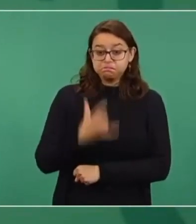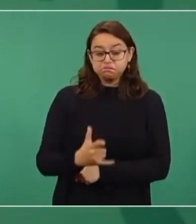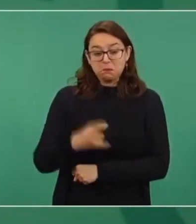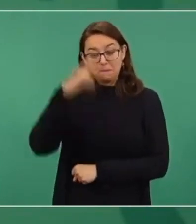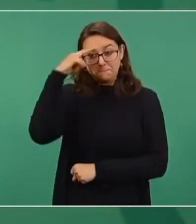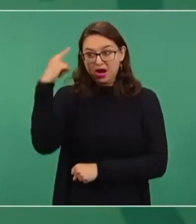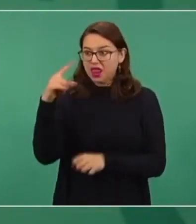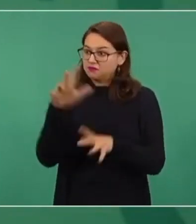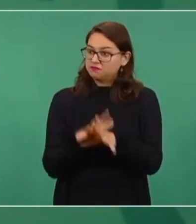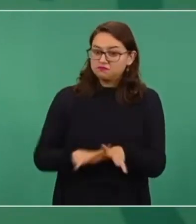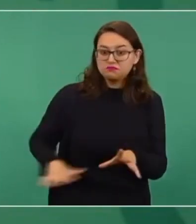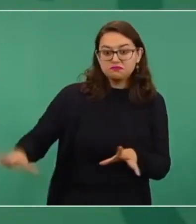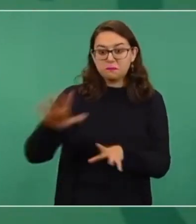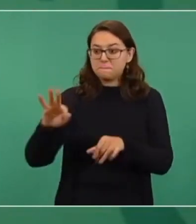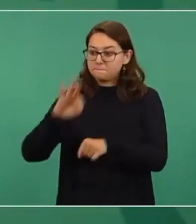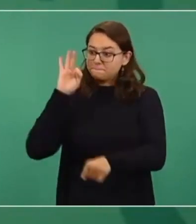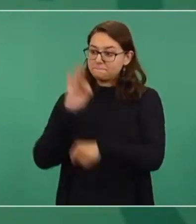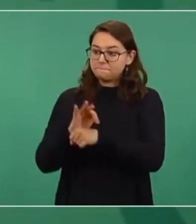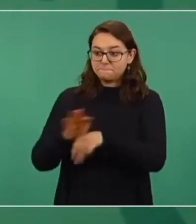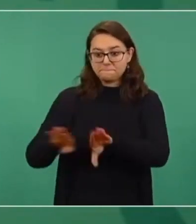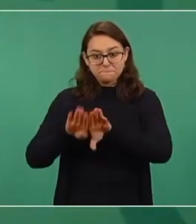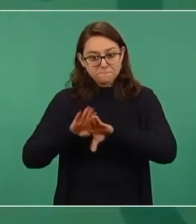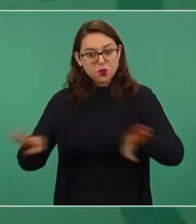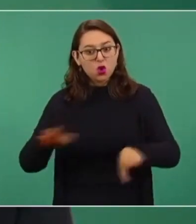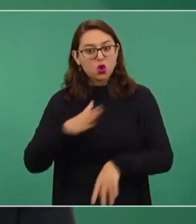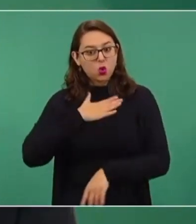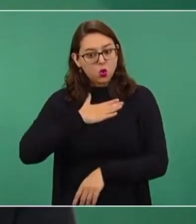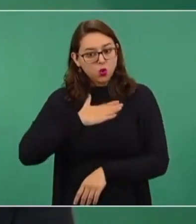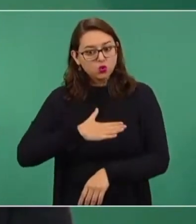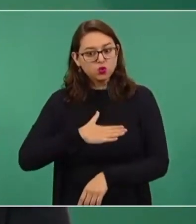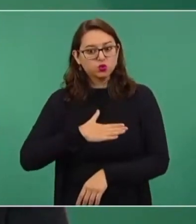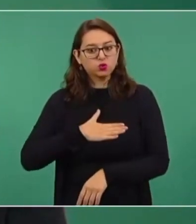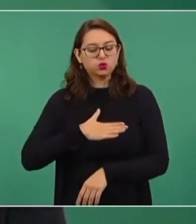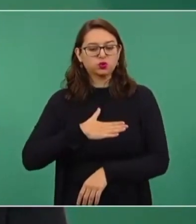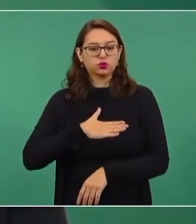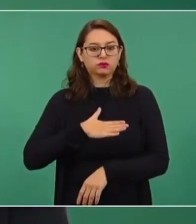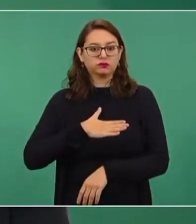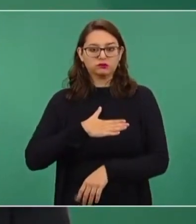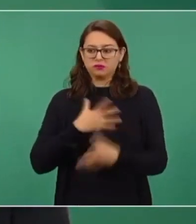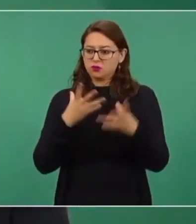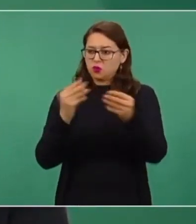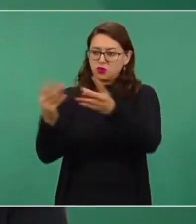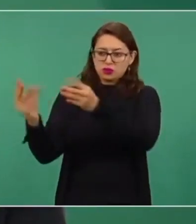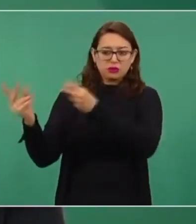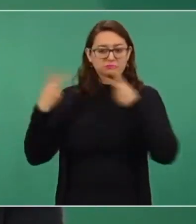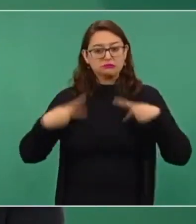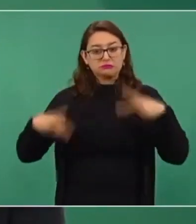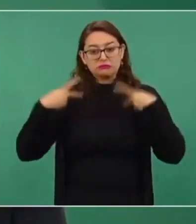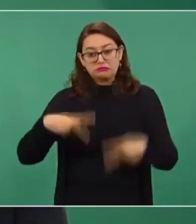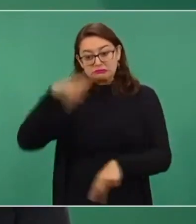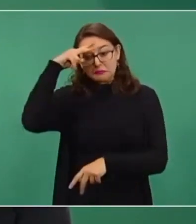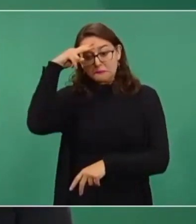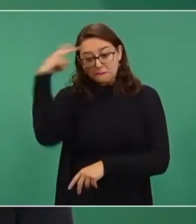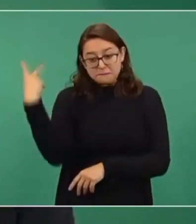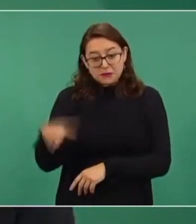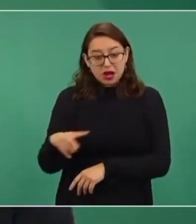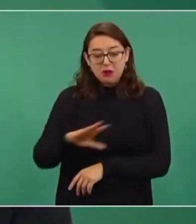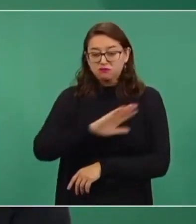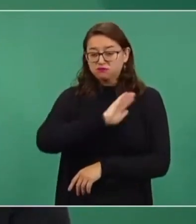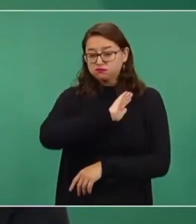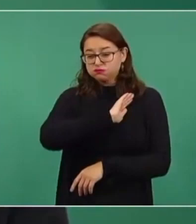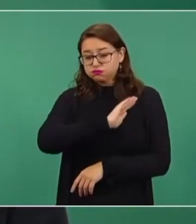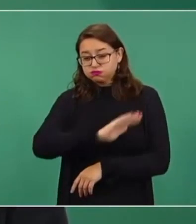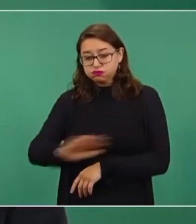dieron su vida muchos mexicanos, murieron en la revolución